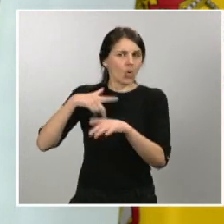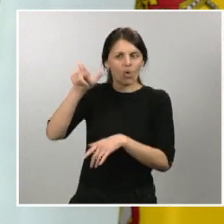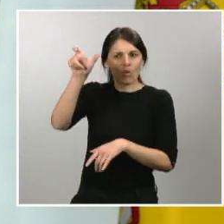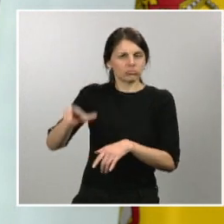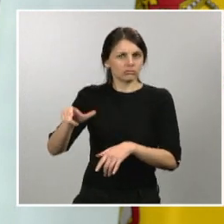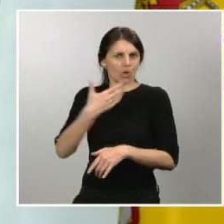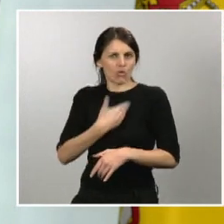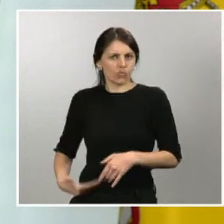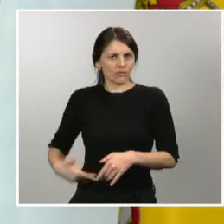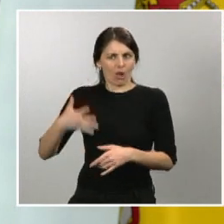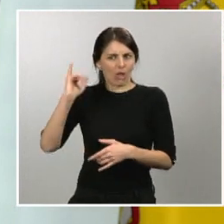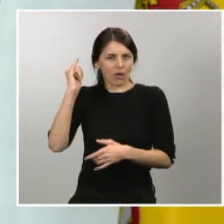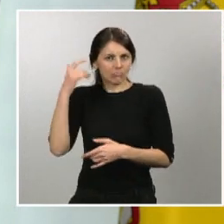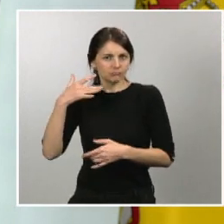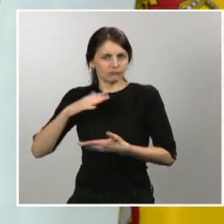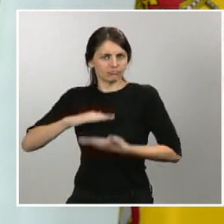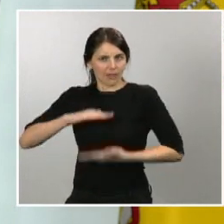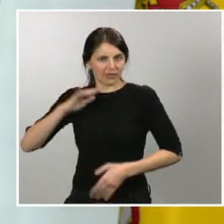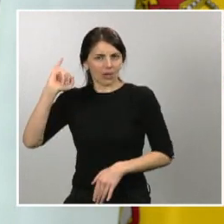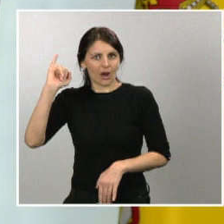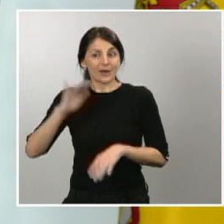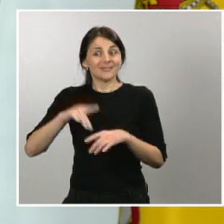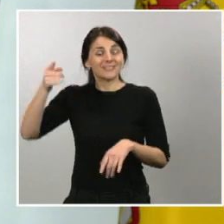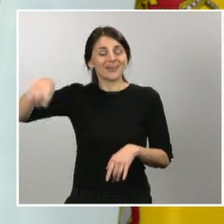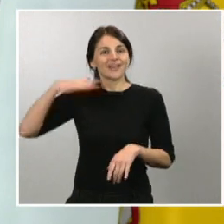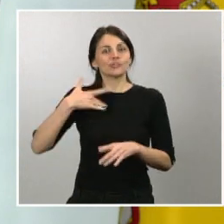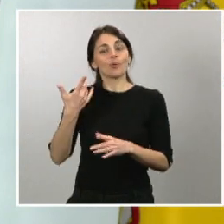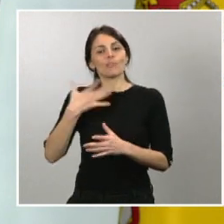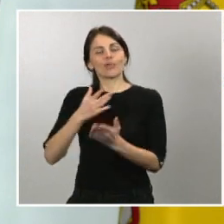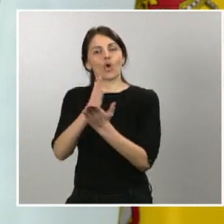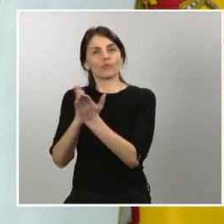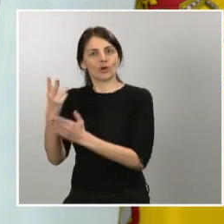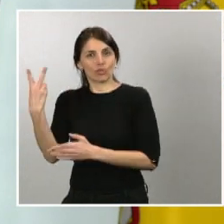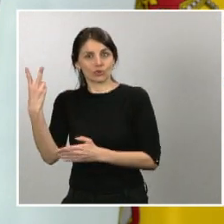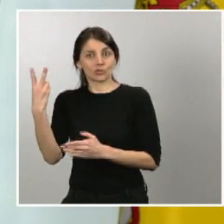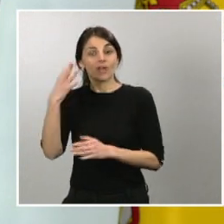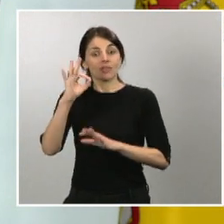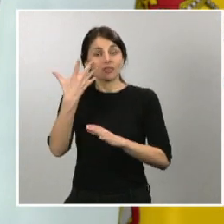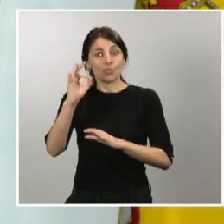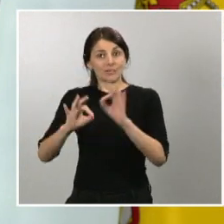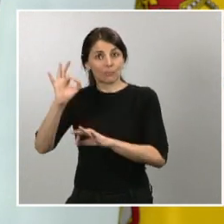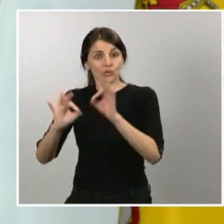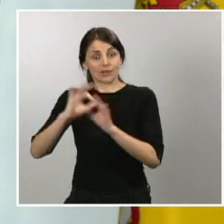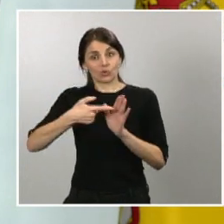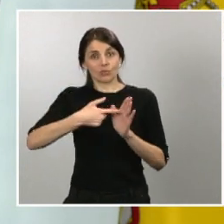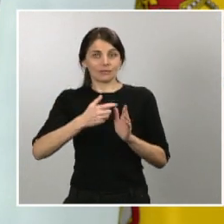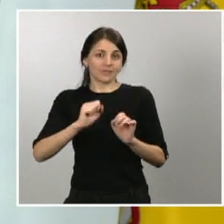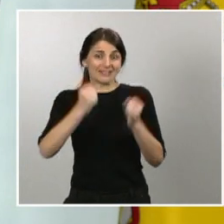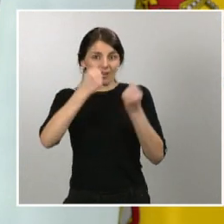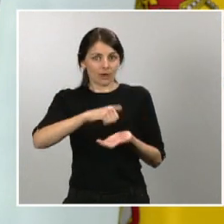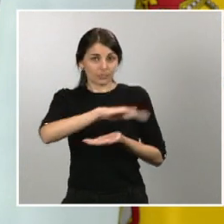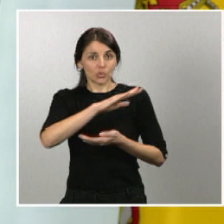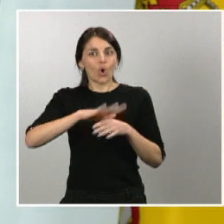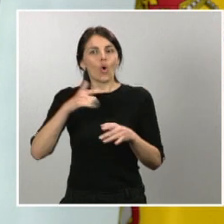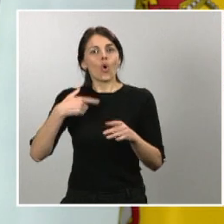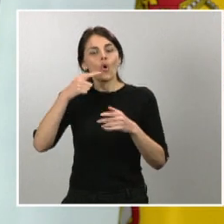quita del 50% de la deuda del inquilino o bien reestructurar esa deuda para que el inquilino pueda pagarla durante tres años. Se